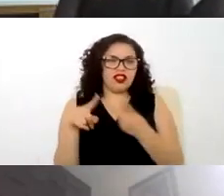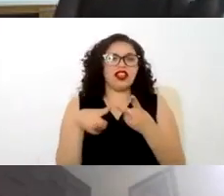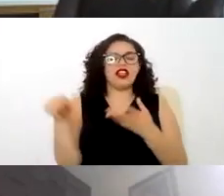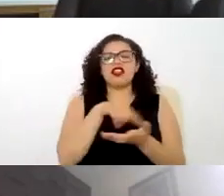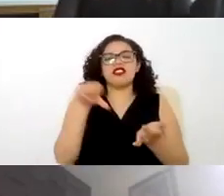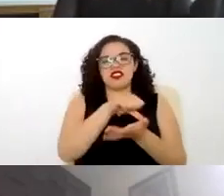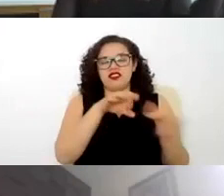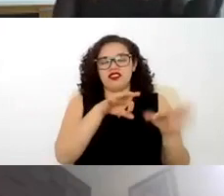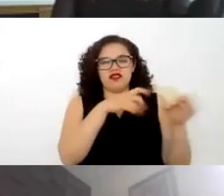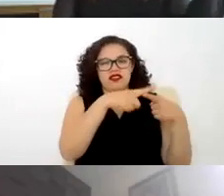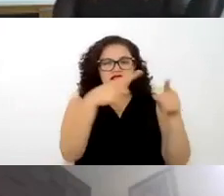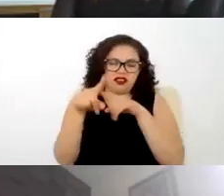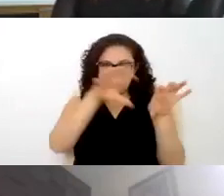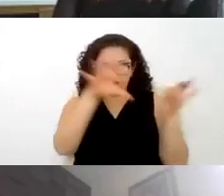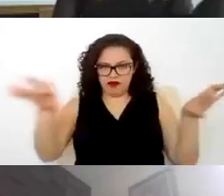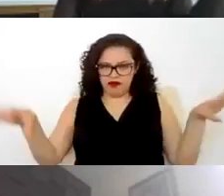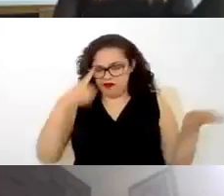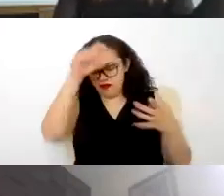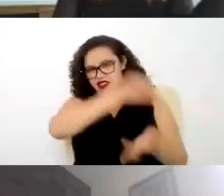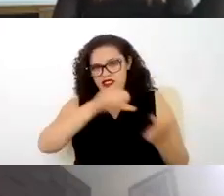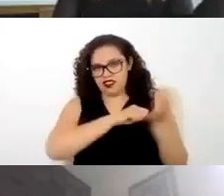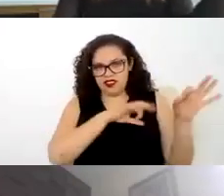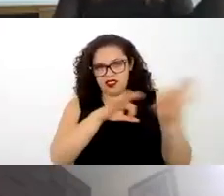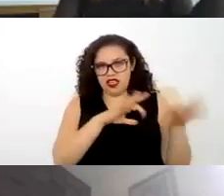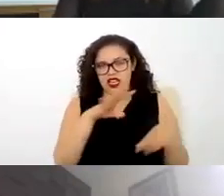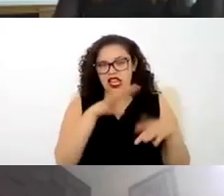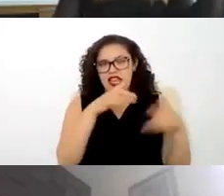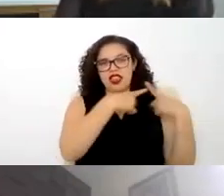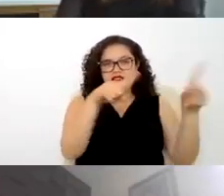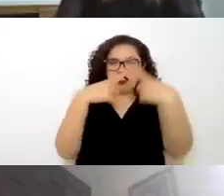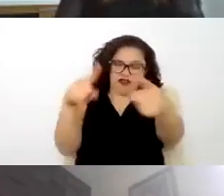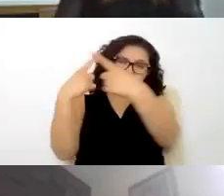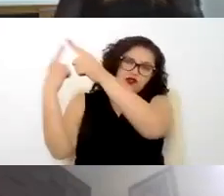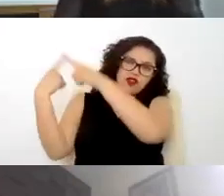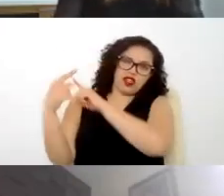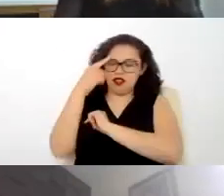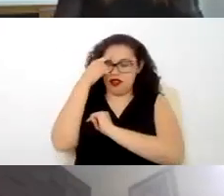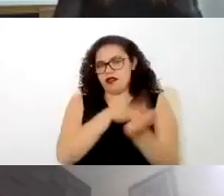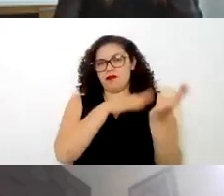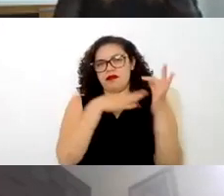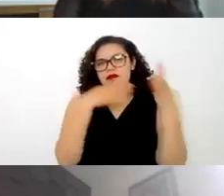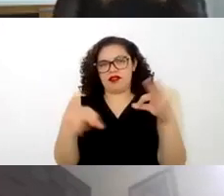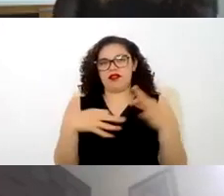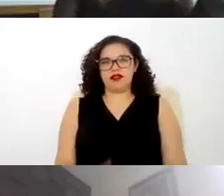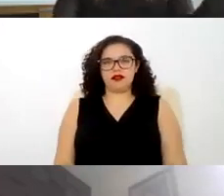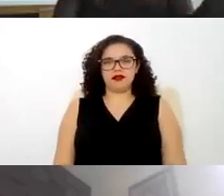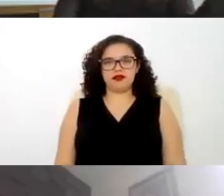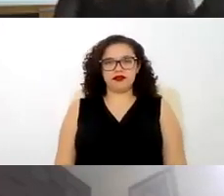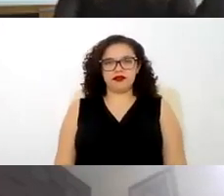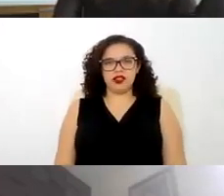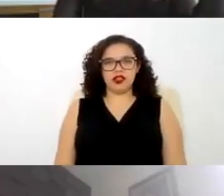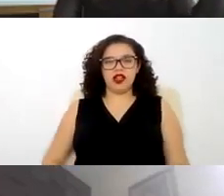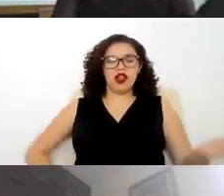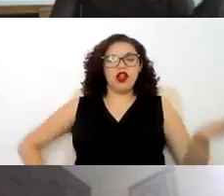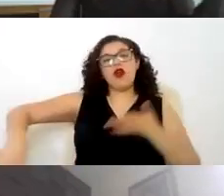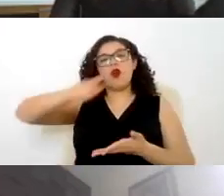conforme el centro de trabajo puede haber variaciones en este documento entonces bueno es el lugar en el que